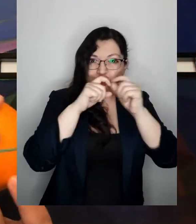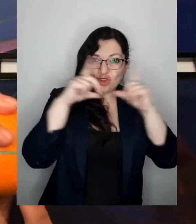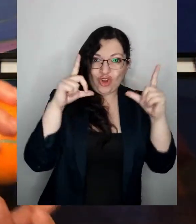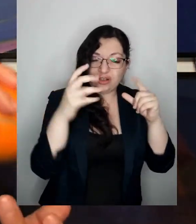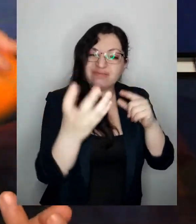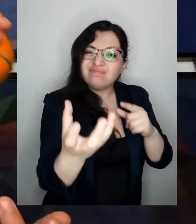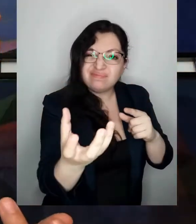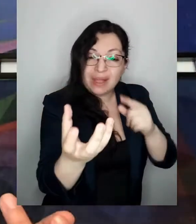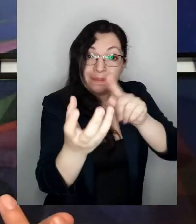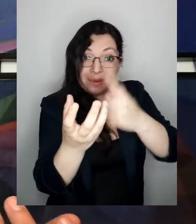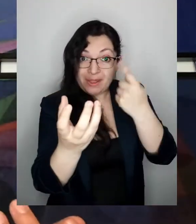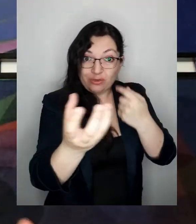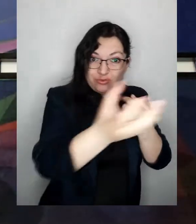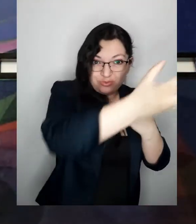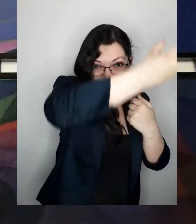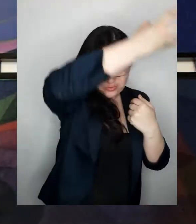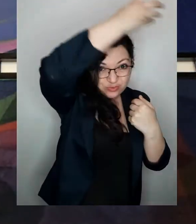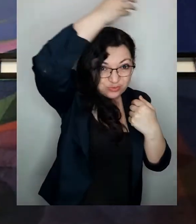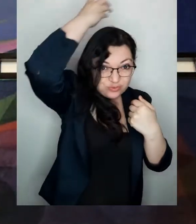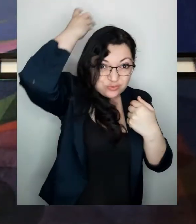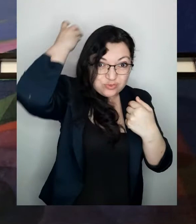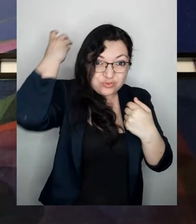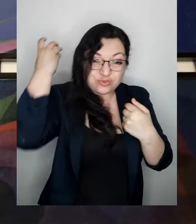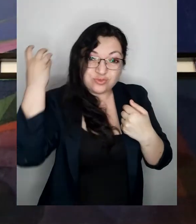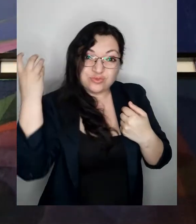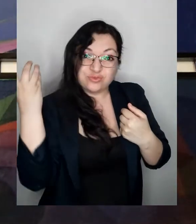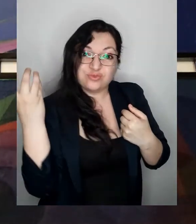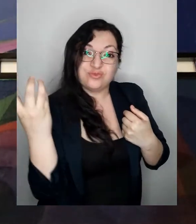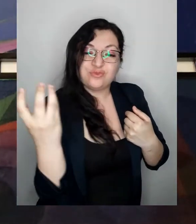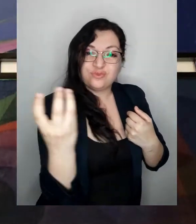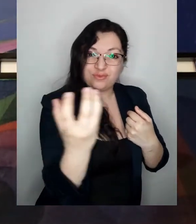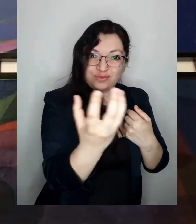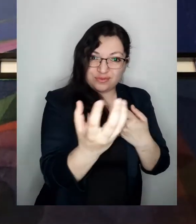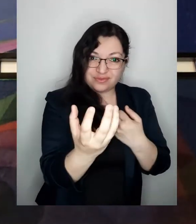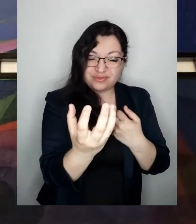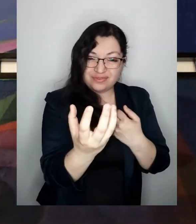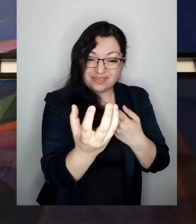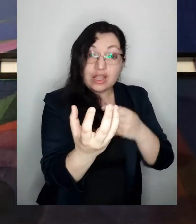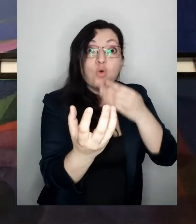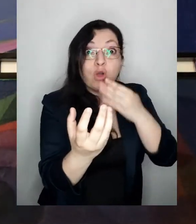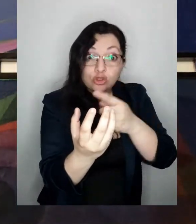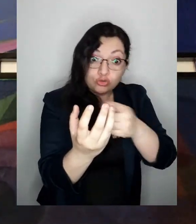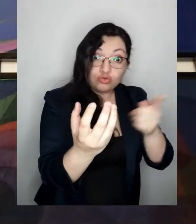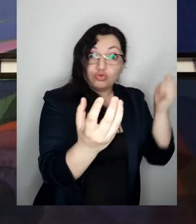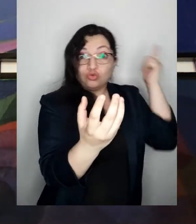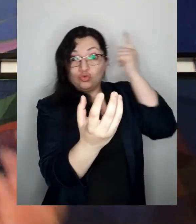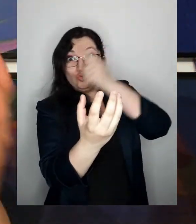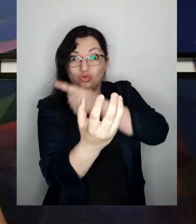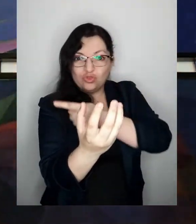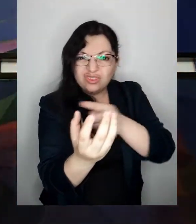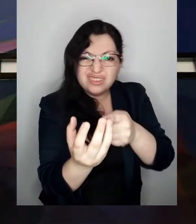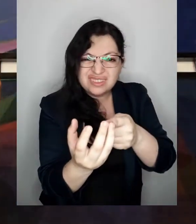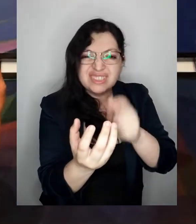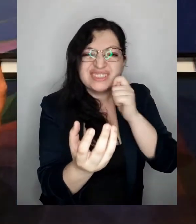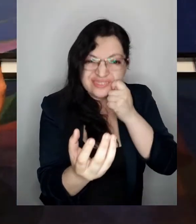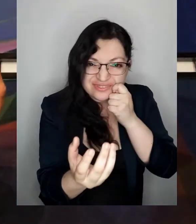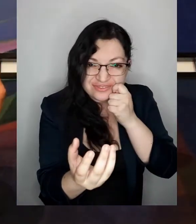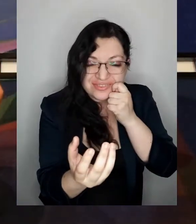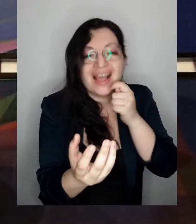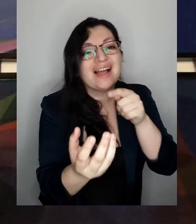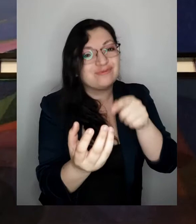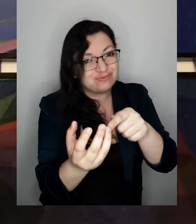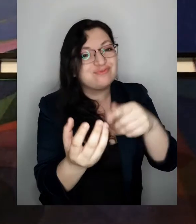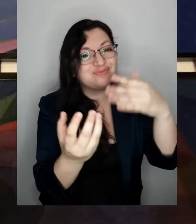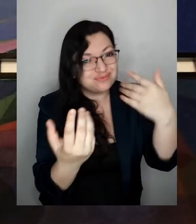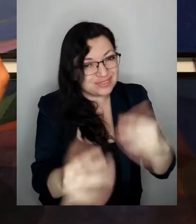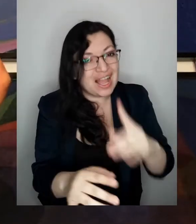pasa el brazo por arriba de tu cabeza da una vuelta completa y cuando hayas completado la vuelta es porque vas